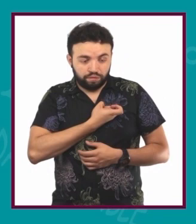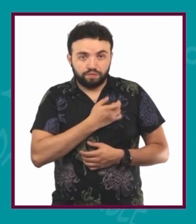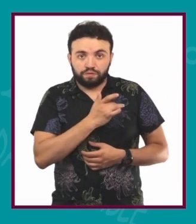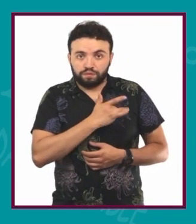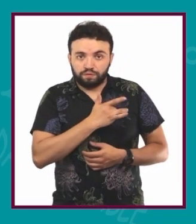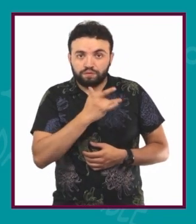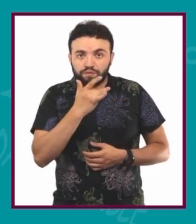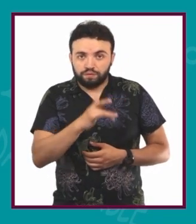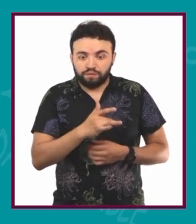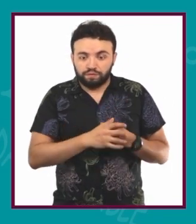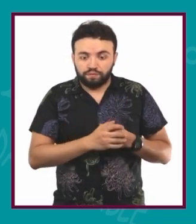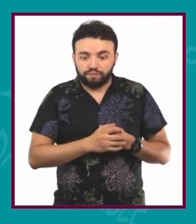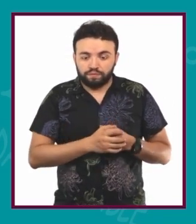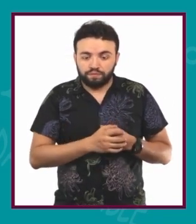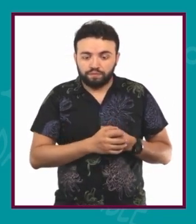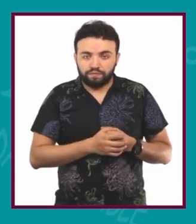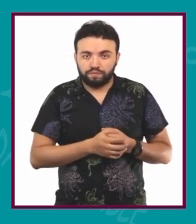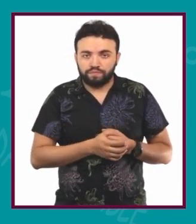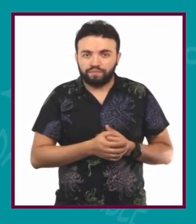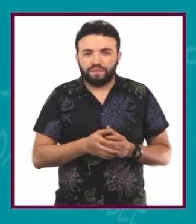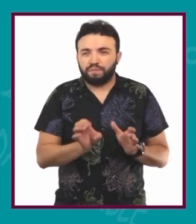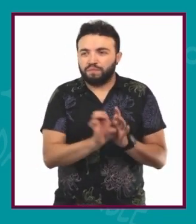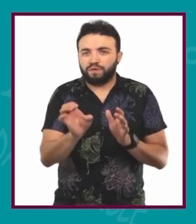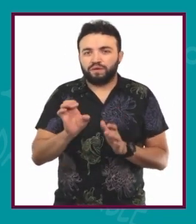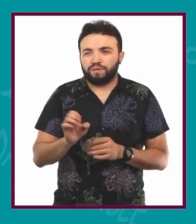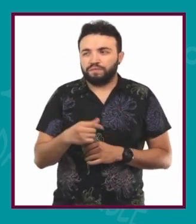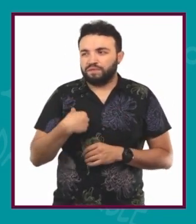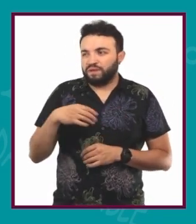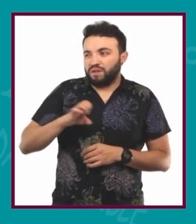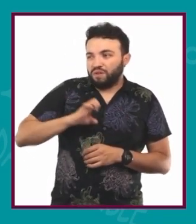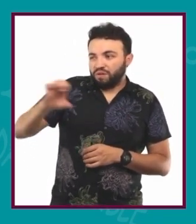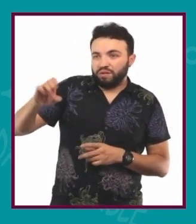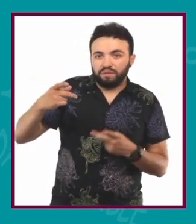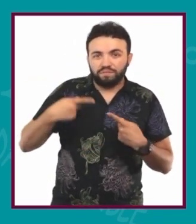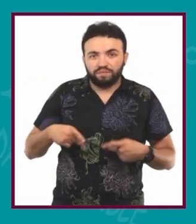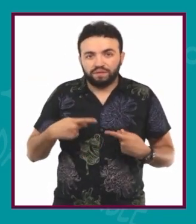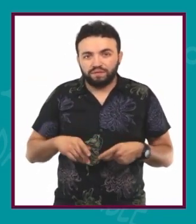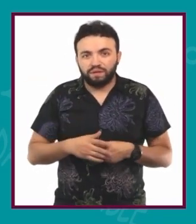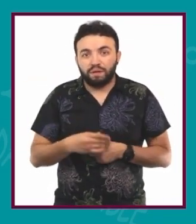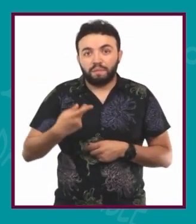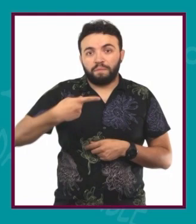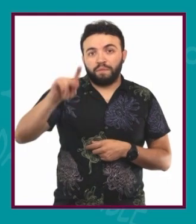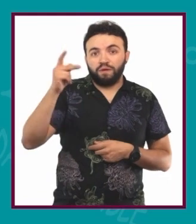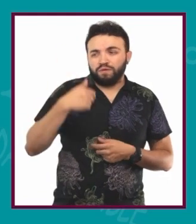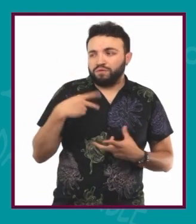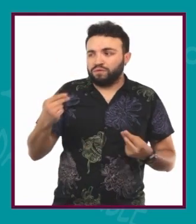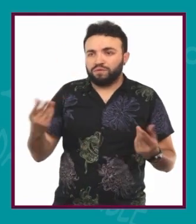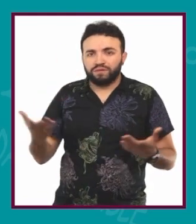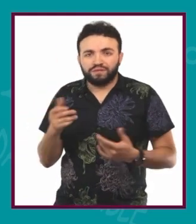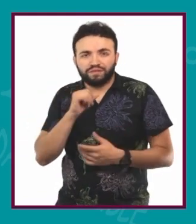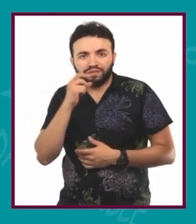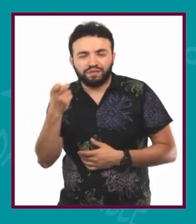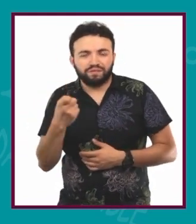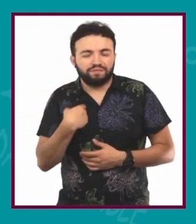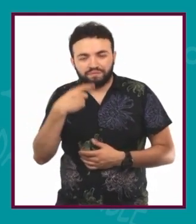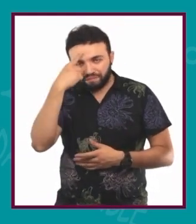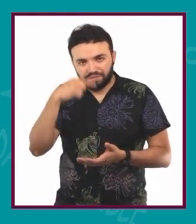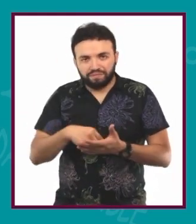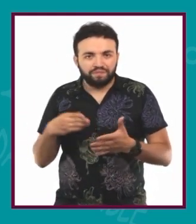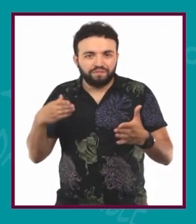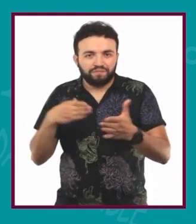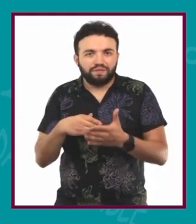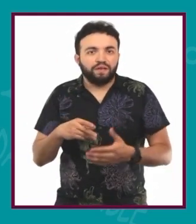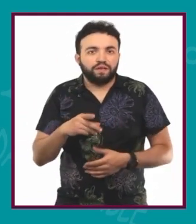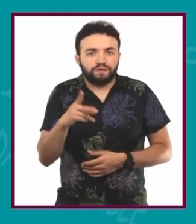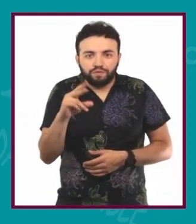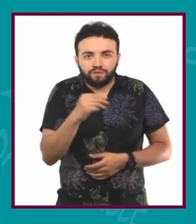aquellas pasiones que nos ponen, por ejemplo, odiar a las personas, pero después no hacer nada con eso me parece que es un obstáculo. No